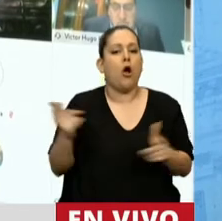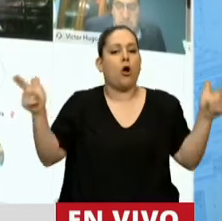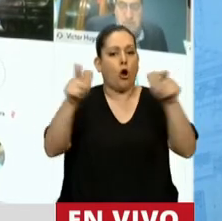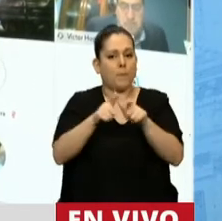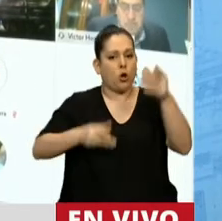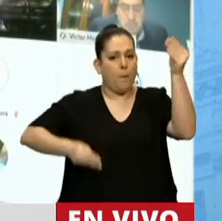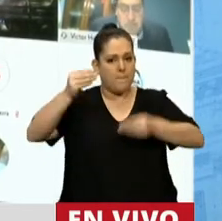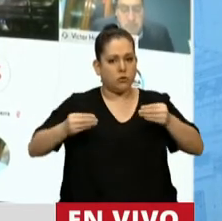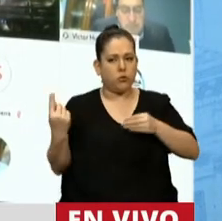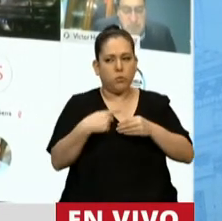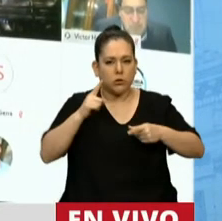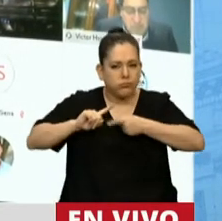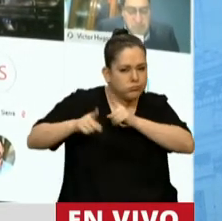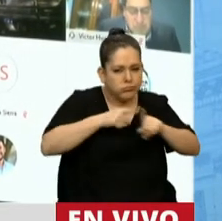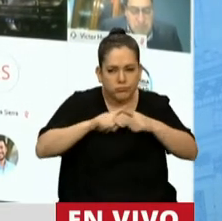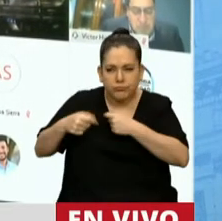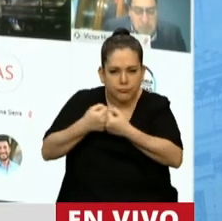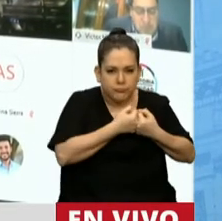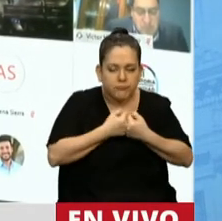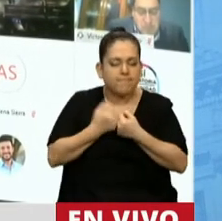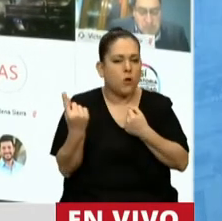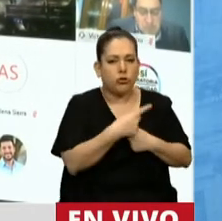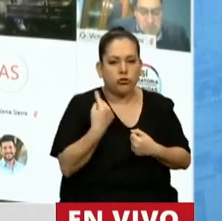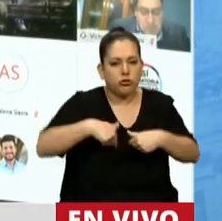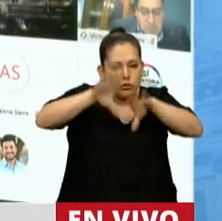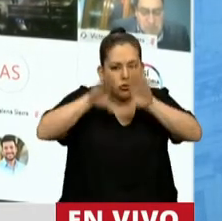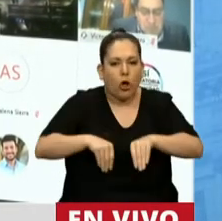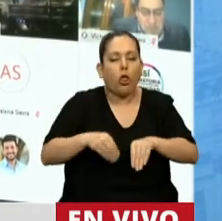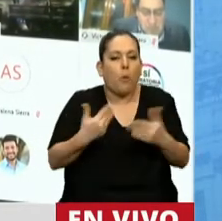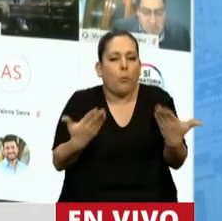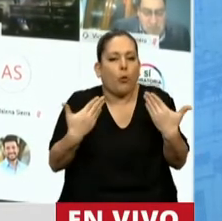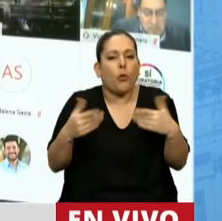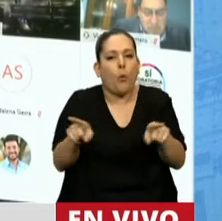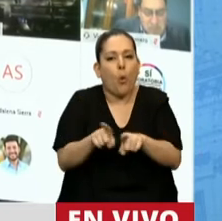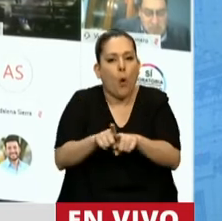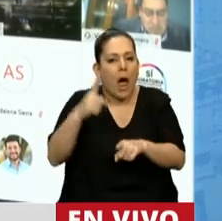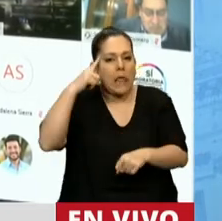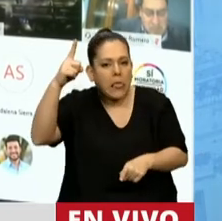de todos, y que realmente todos pudimos hacer un aporte.